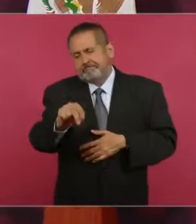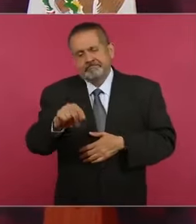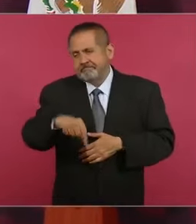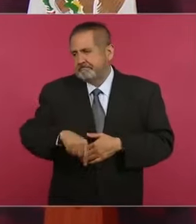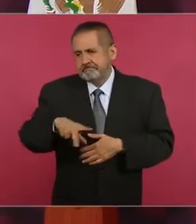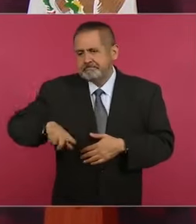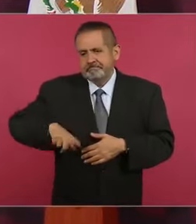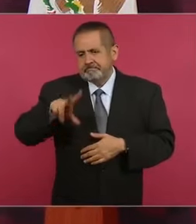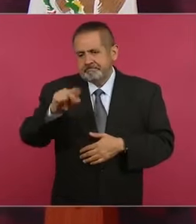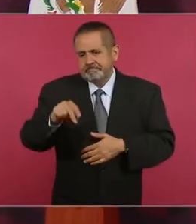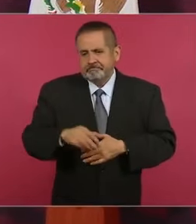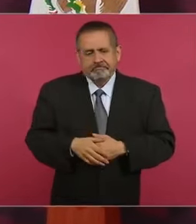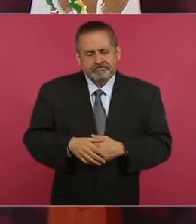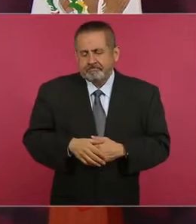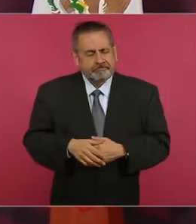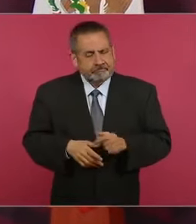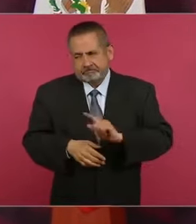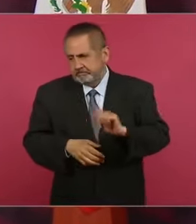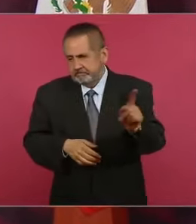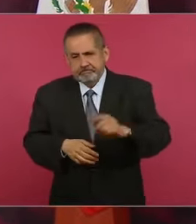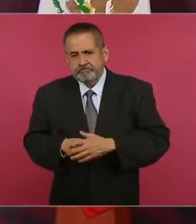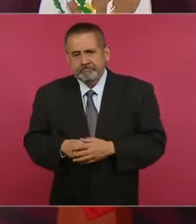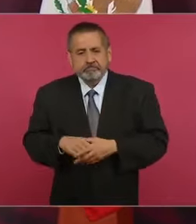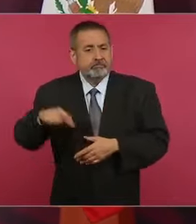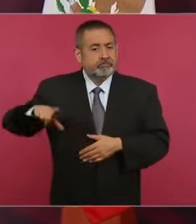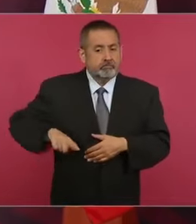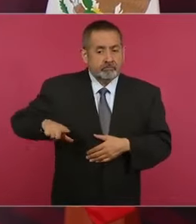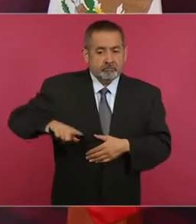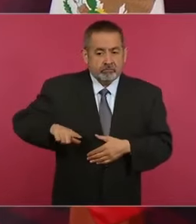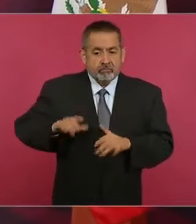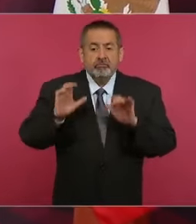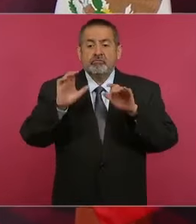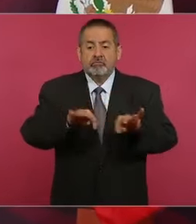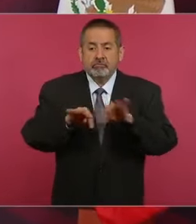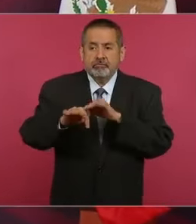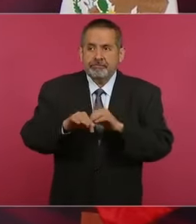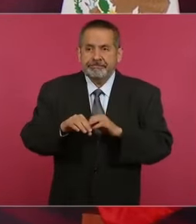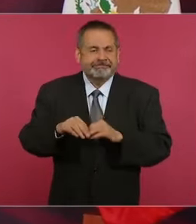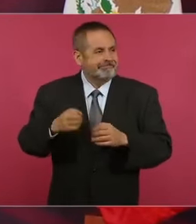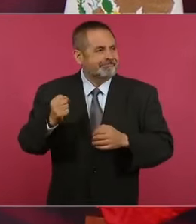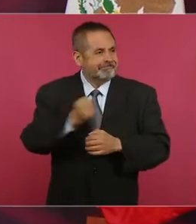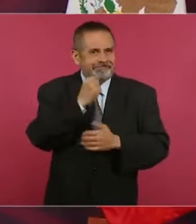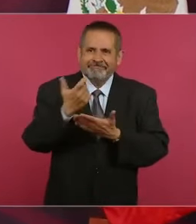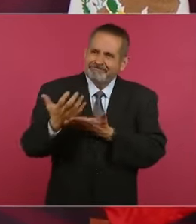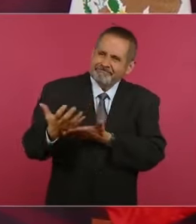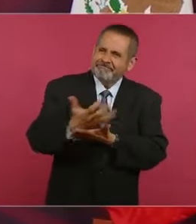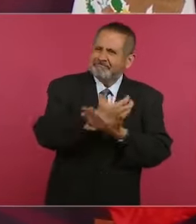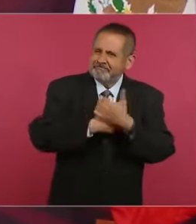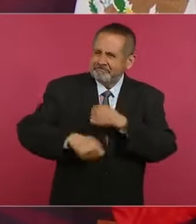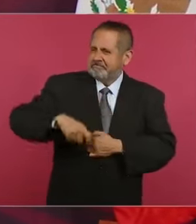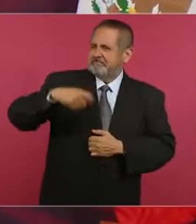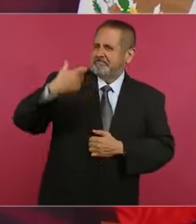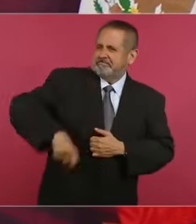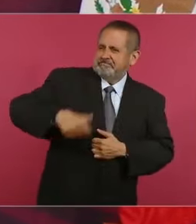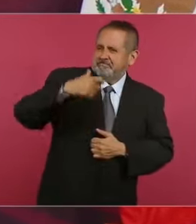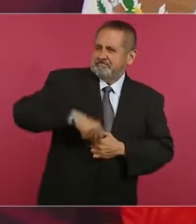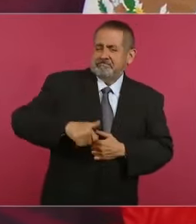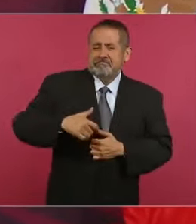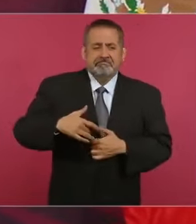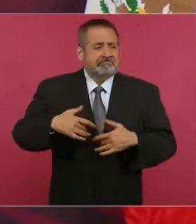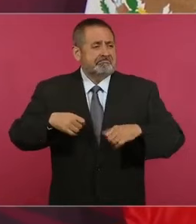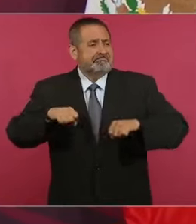Aquí no es para hacerse ricos o para vivir con